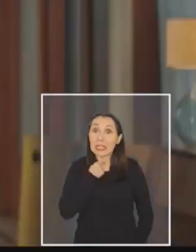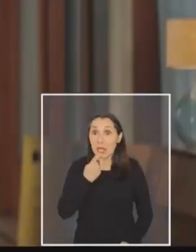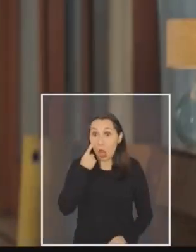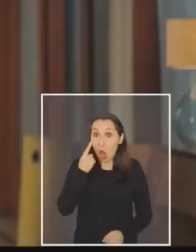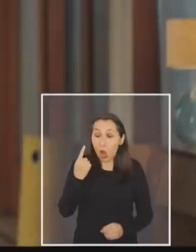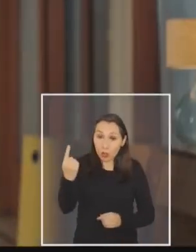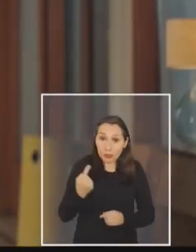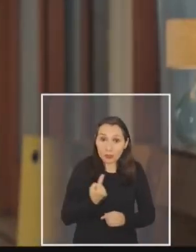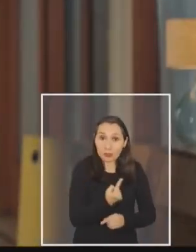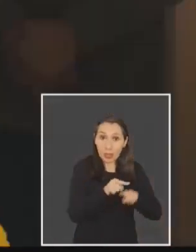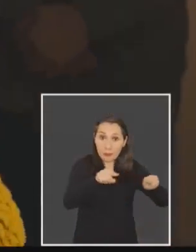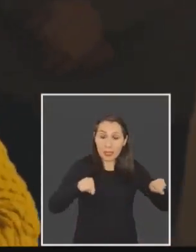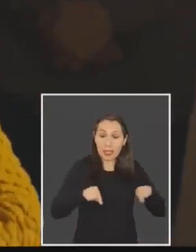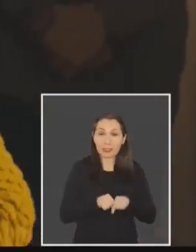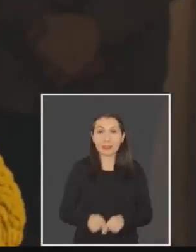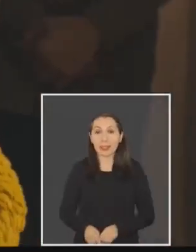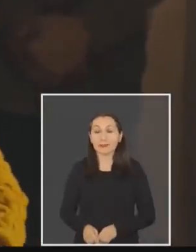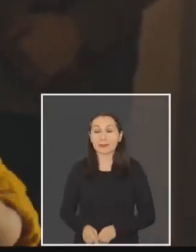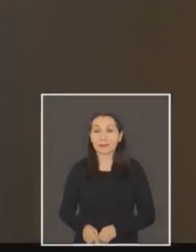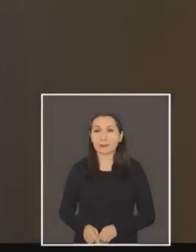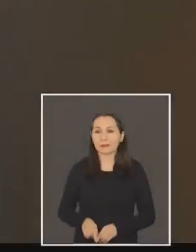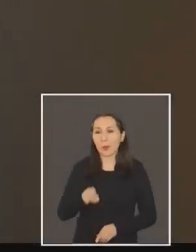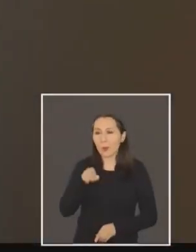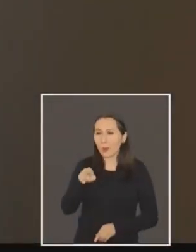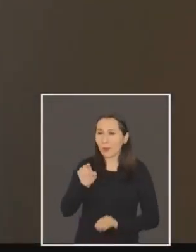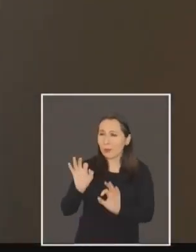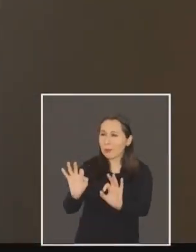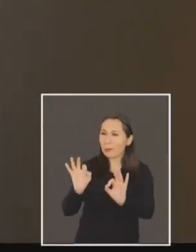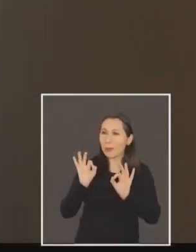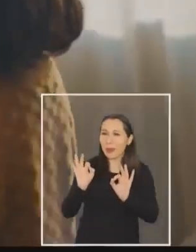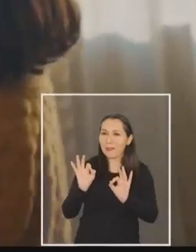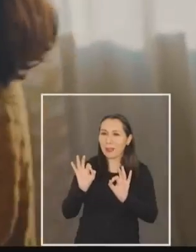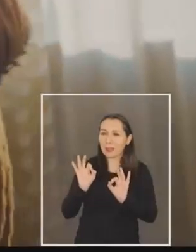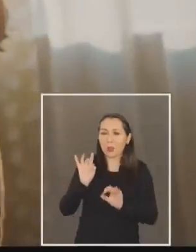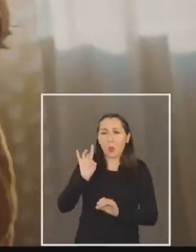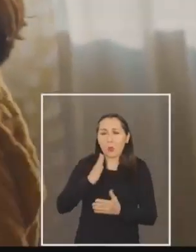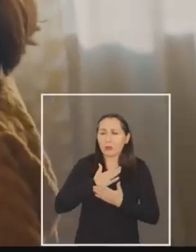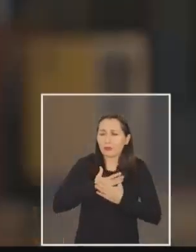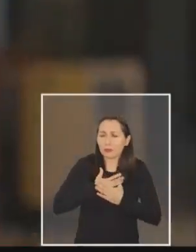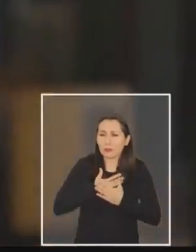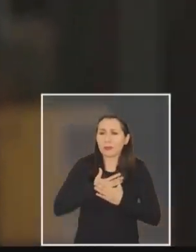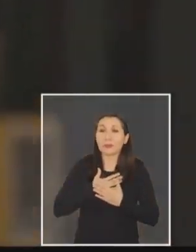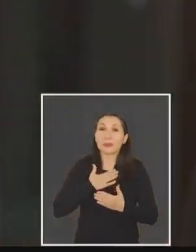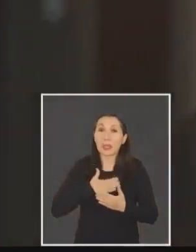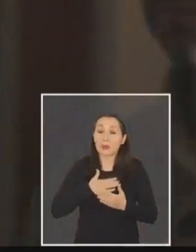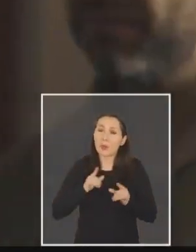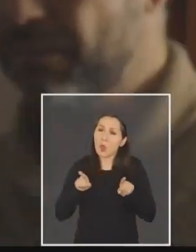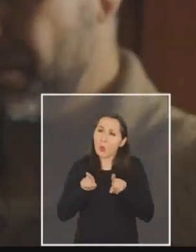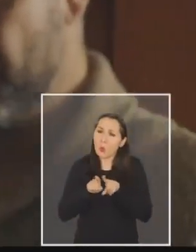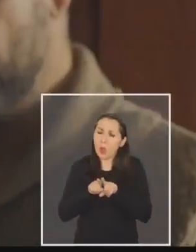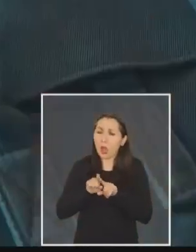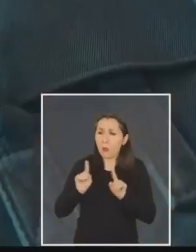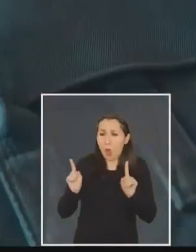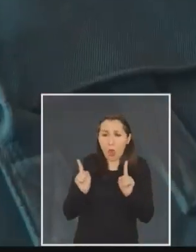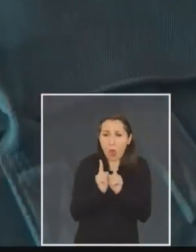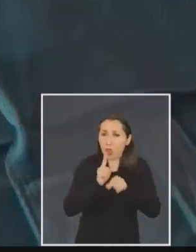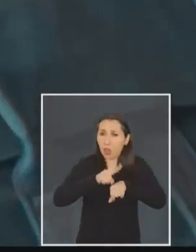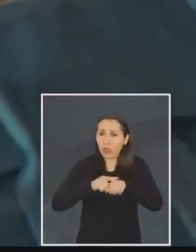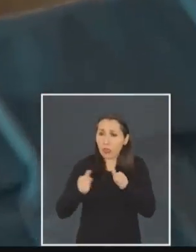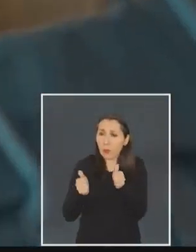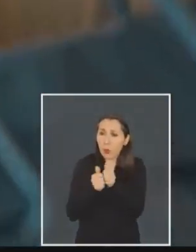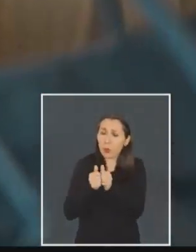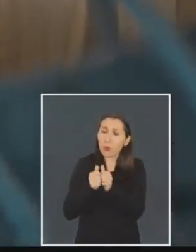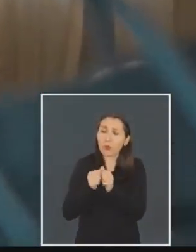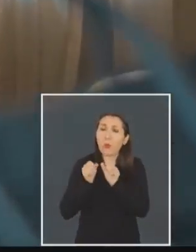¿Quieres conocer tu pieza? Tú fuiste perfecta. Y lo único que espero es que a pesar de haber sido por solo un